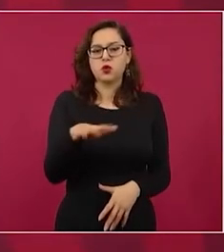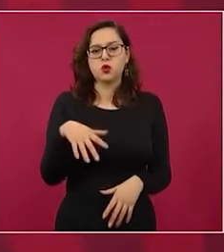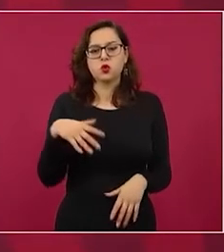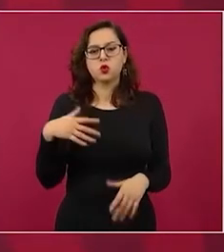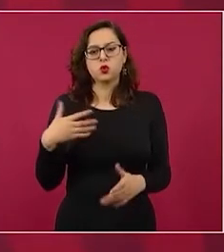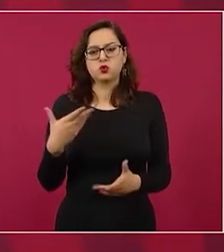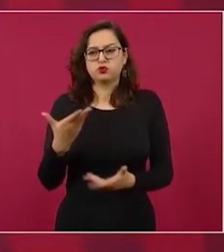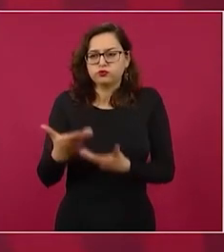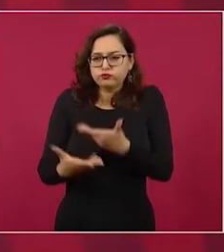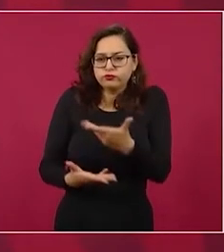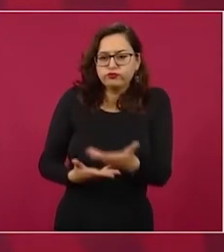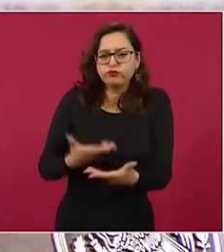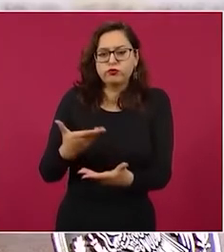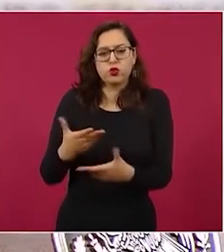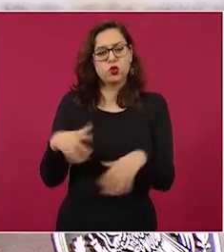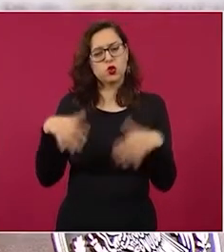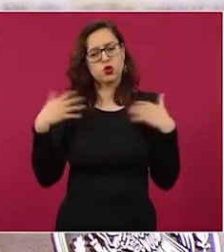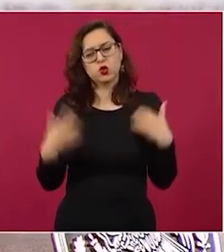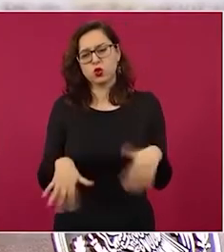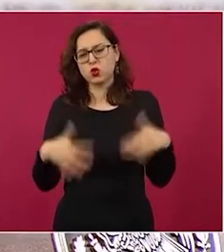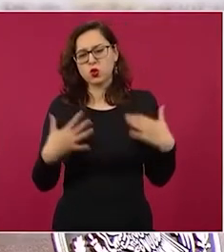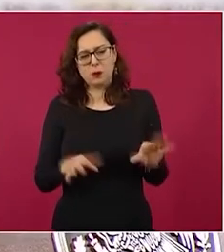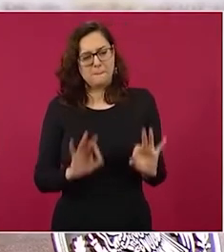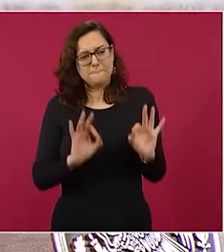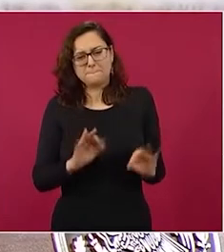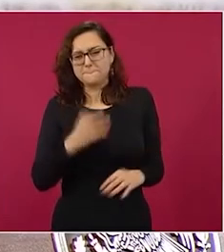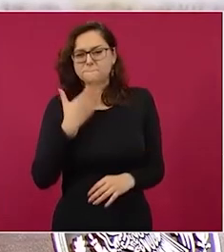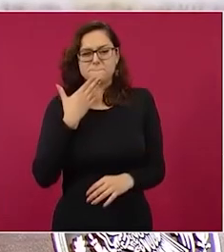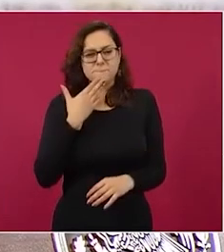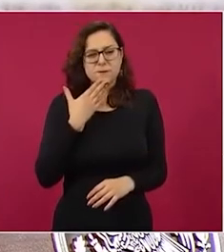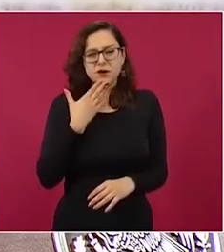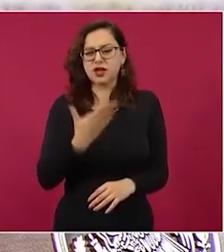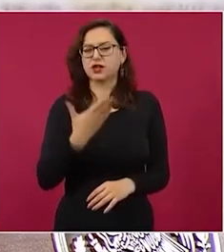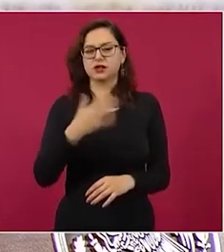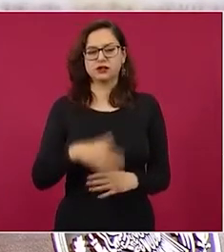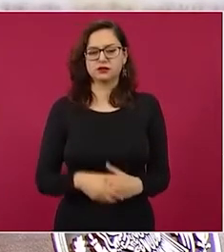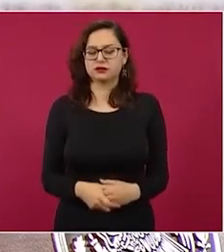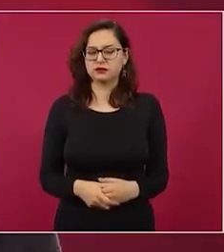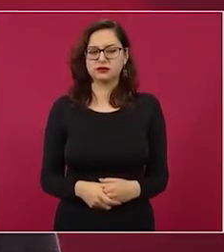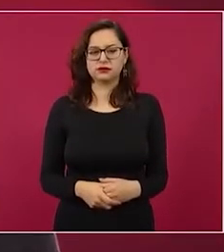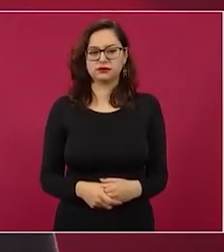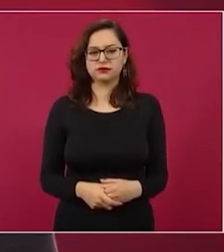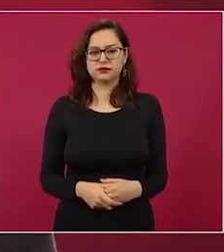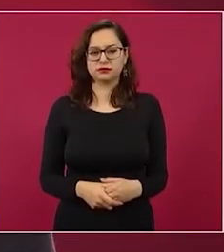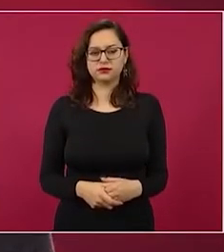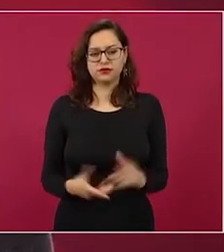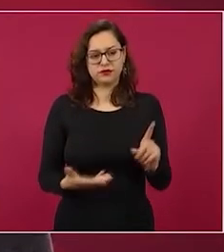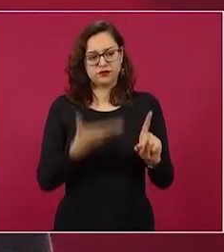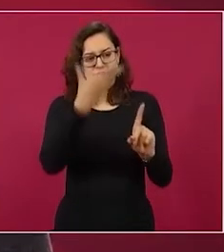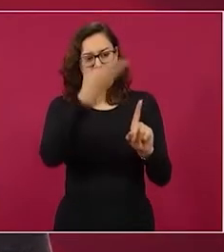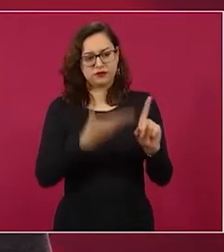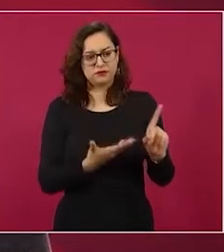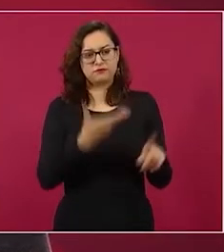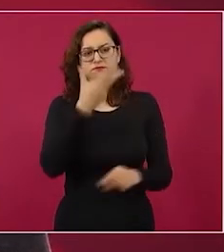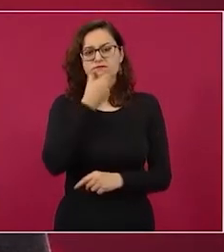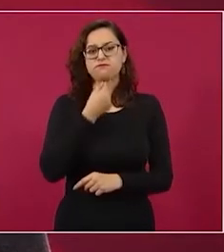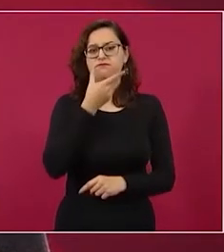excepcionales es un profesional